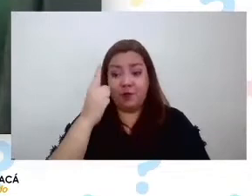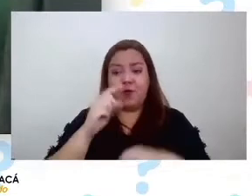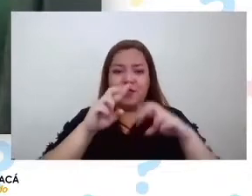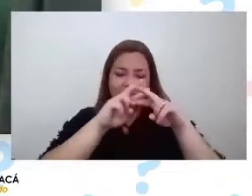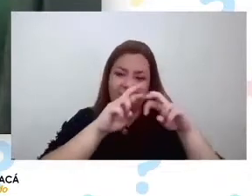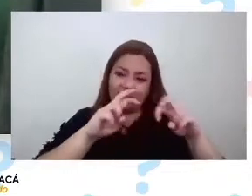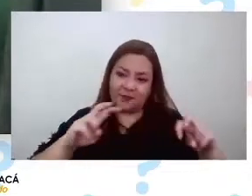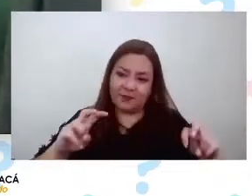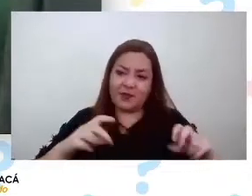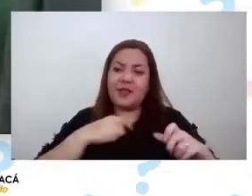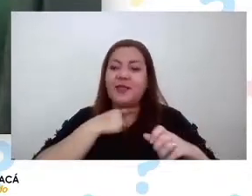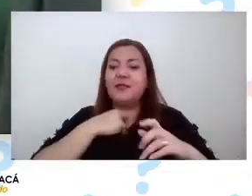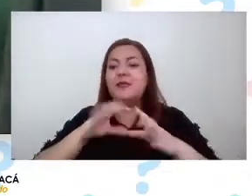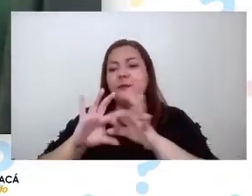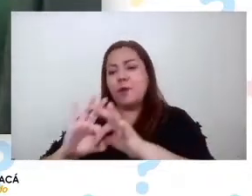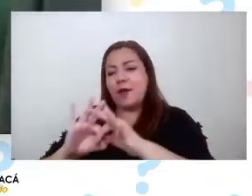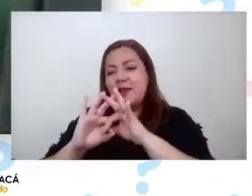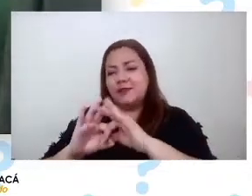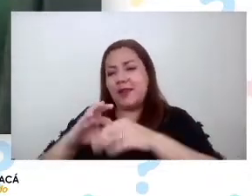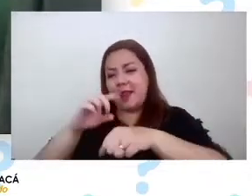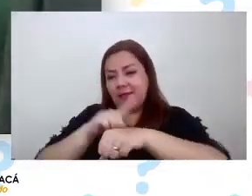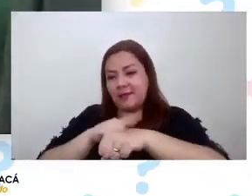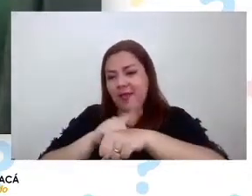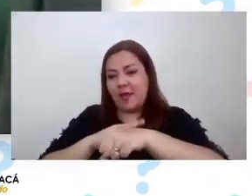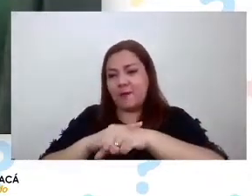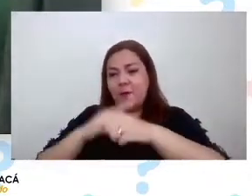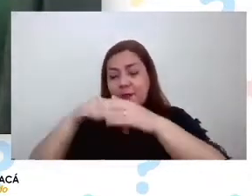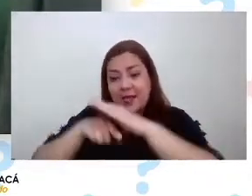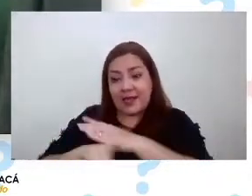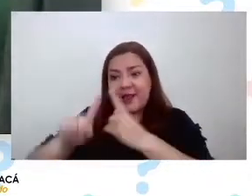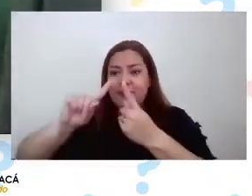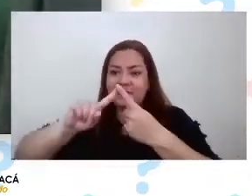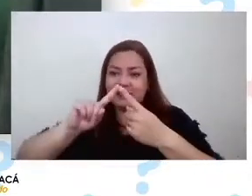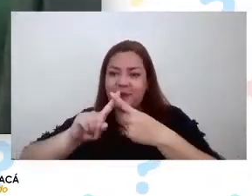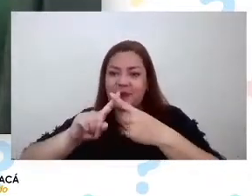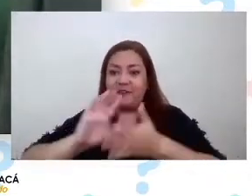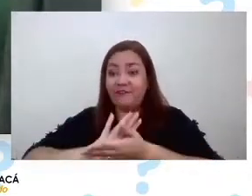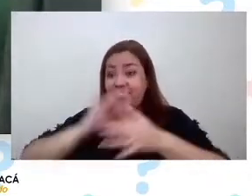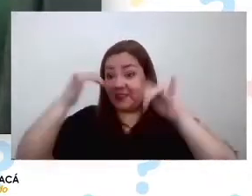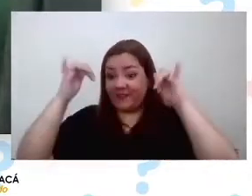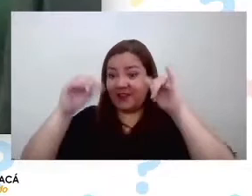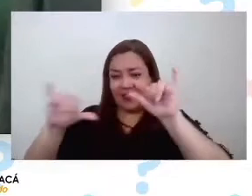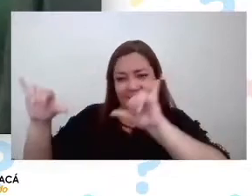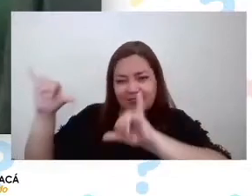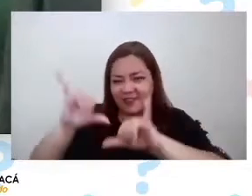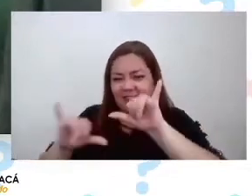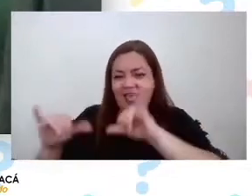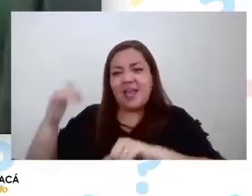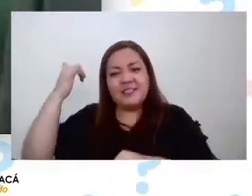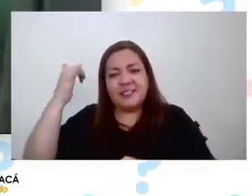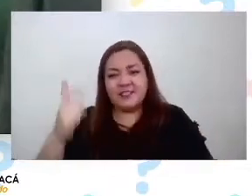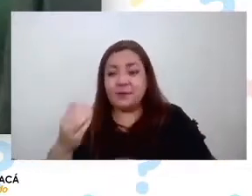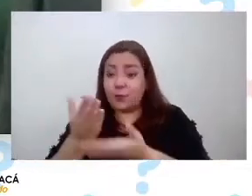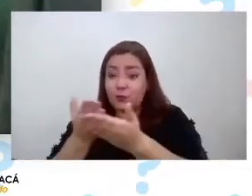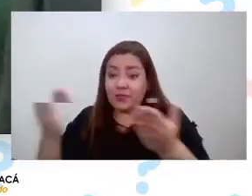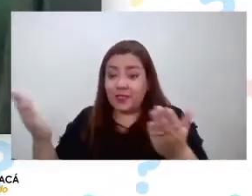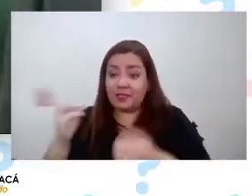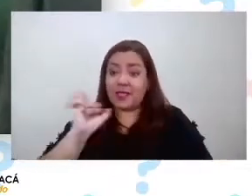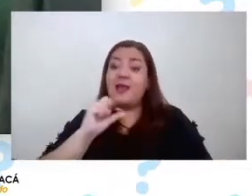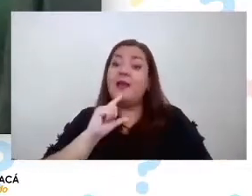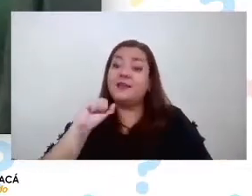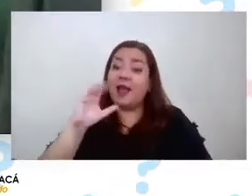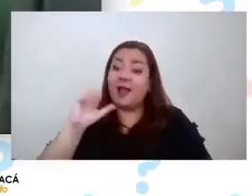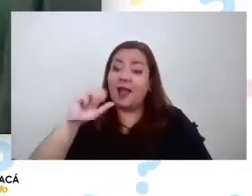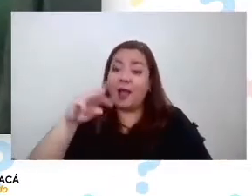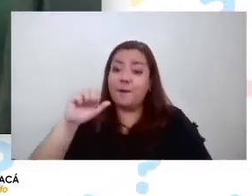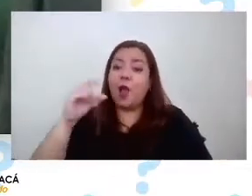queremos agradecer el tiempo para participar en este festival de la ciencia siempre ustedes desde Atacama UC desde el